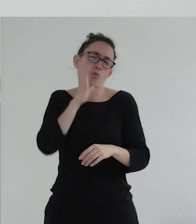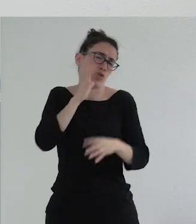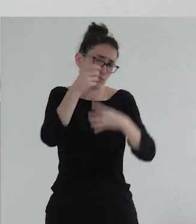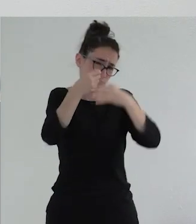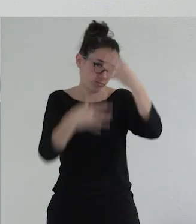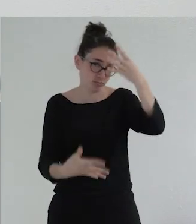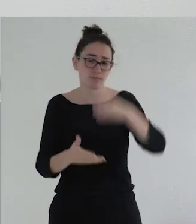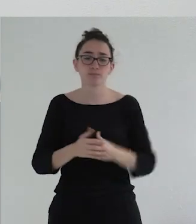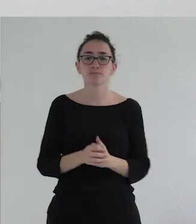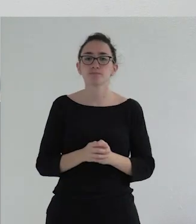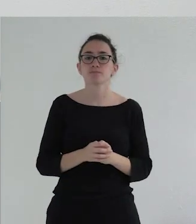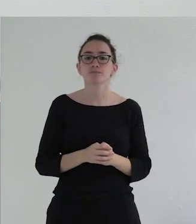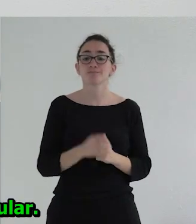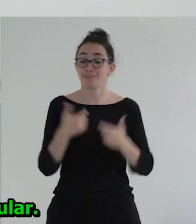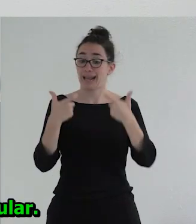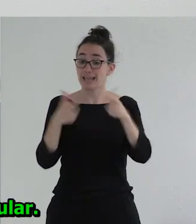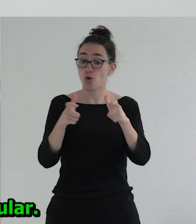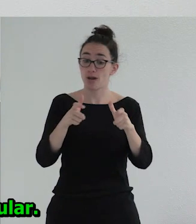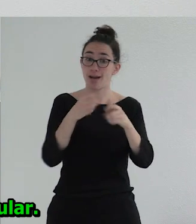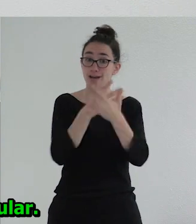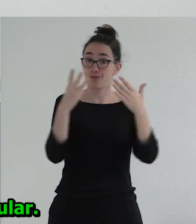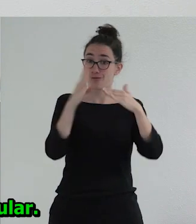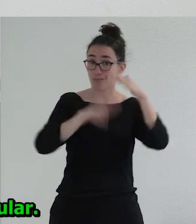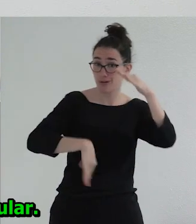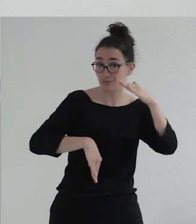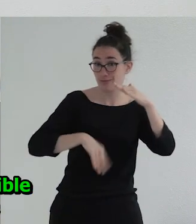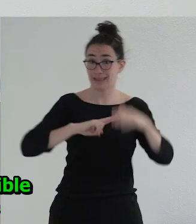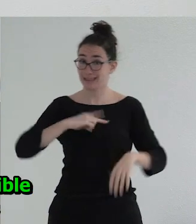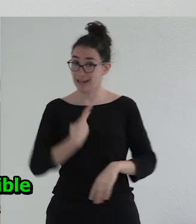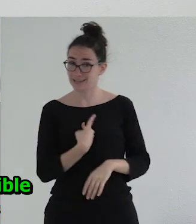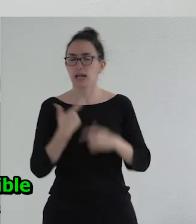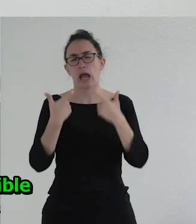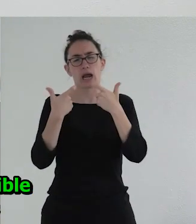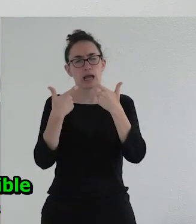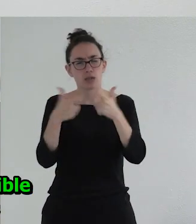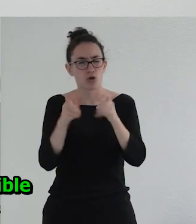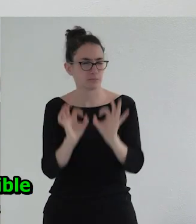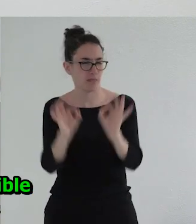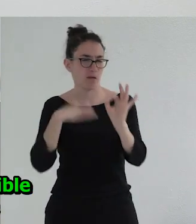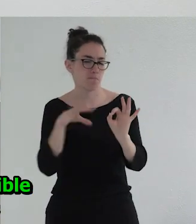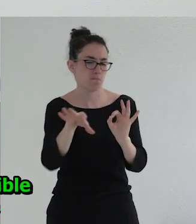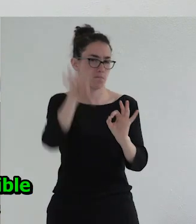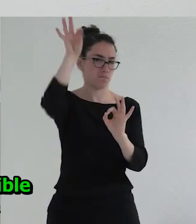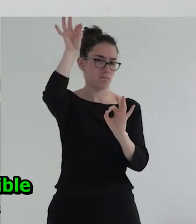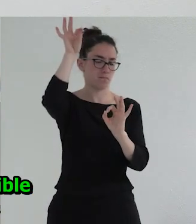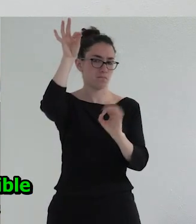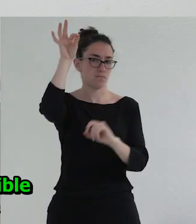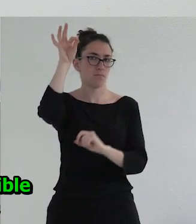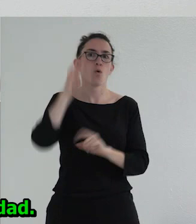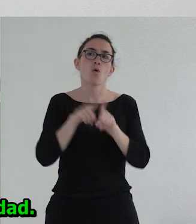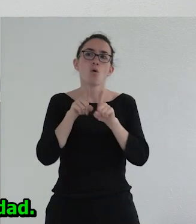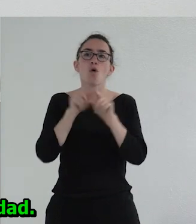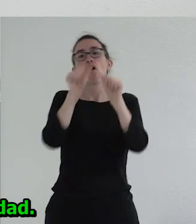cuando ha emergido la categoría menores trans ha emergido de una forma muy particular no ha emergido como esta es una forma posible de interpretar estas